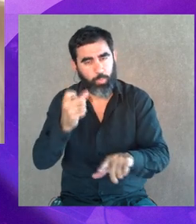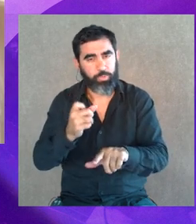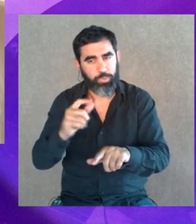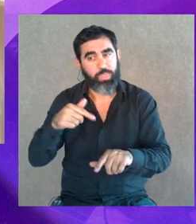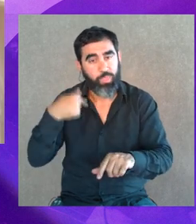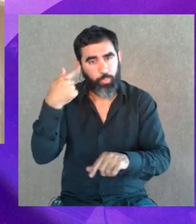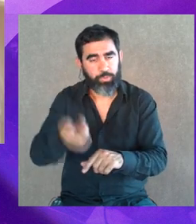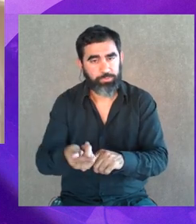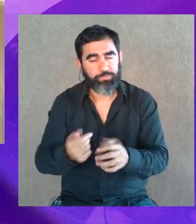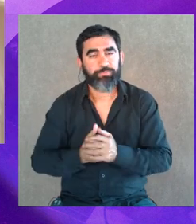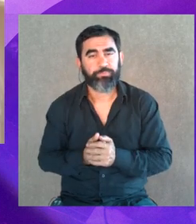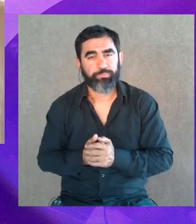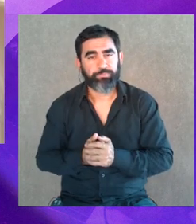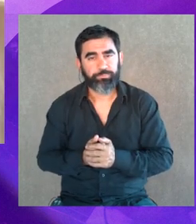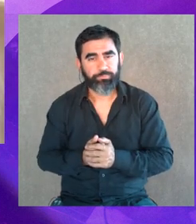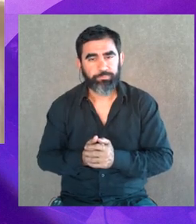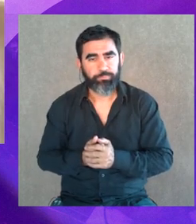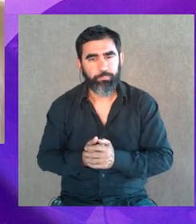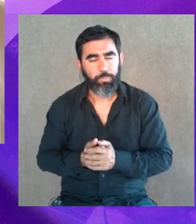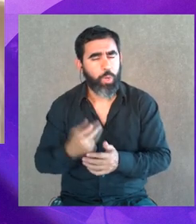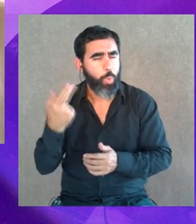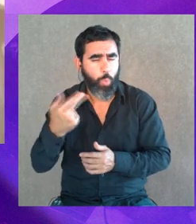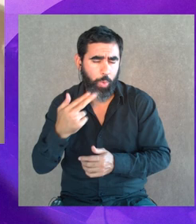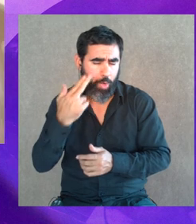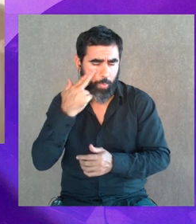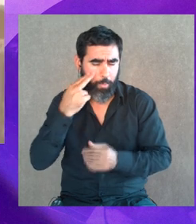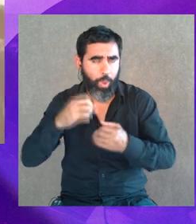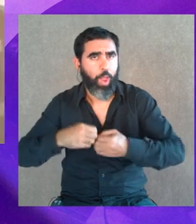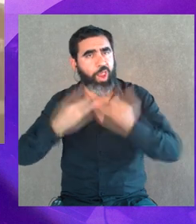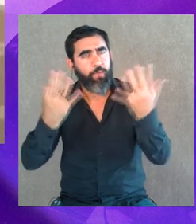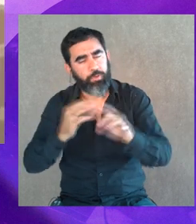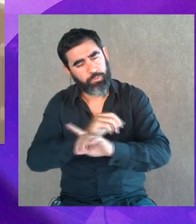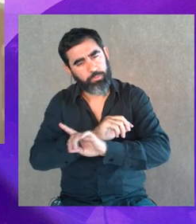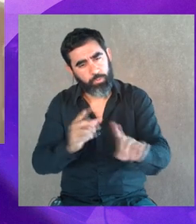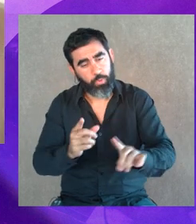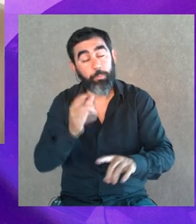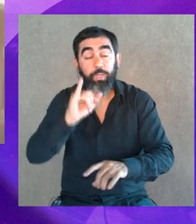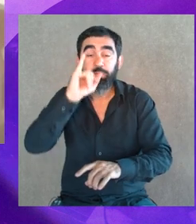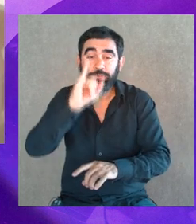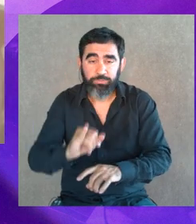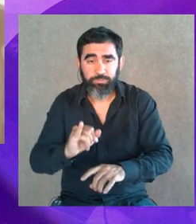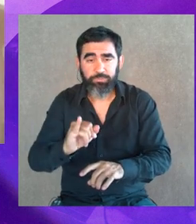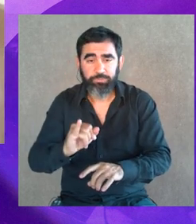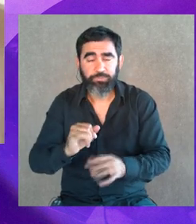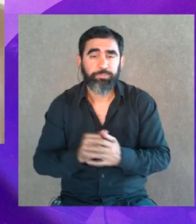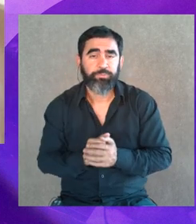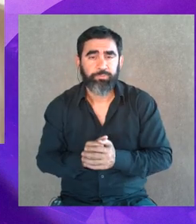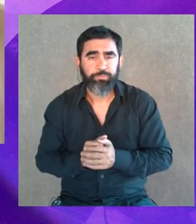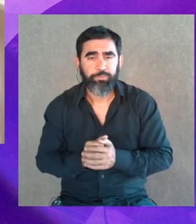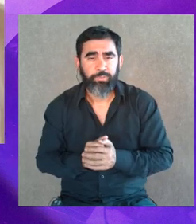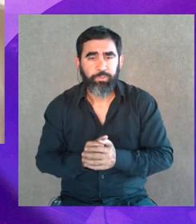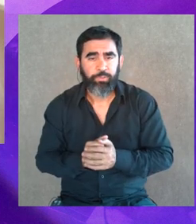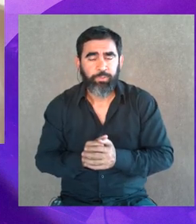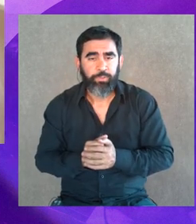nunca llegó a mayores, ¿no? Pero sí en, de